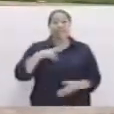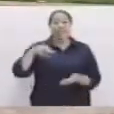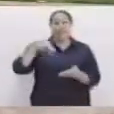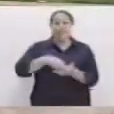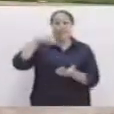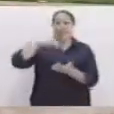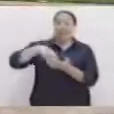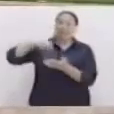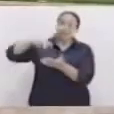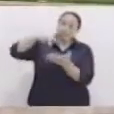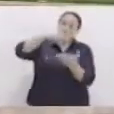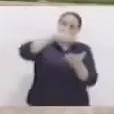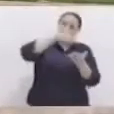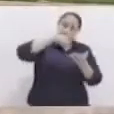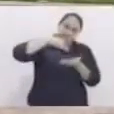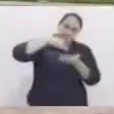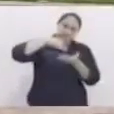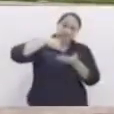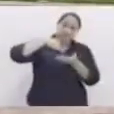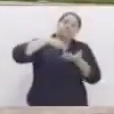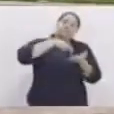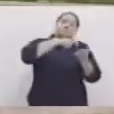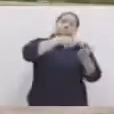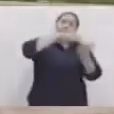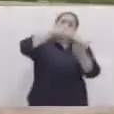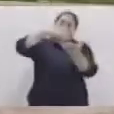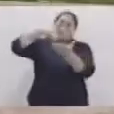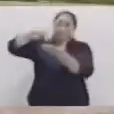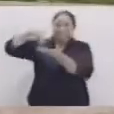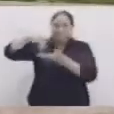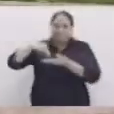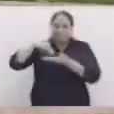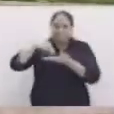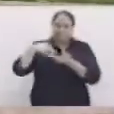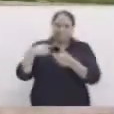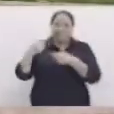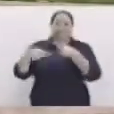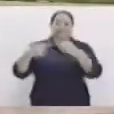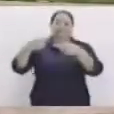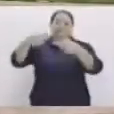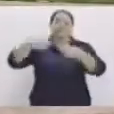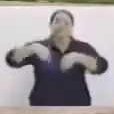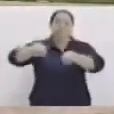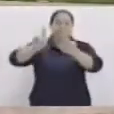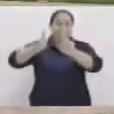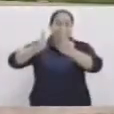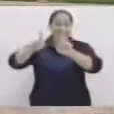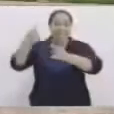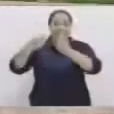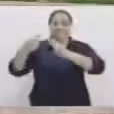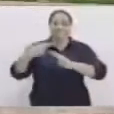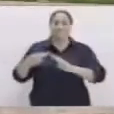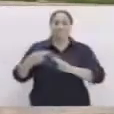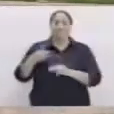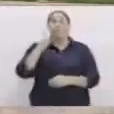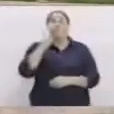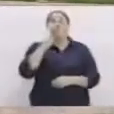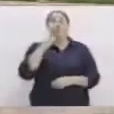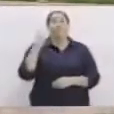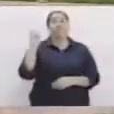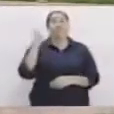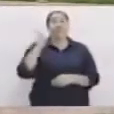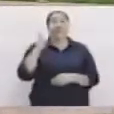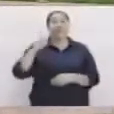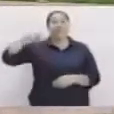Y de regreso. Pero de ida lo vamos a hacer con un pie. Puede ser el derecho. Y de